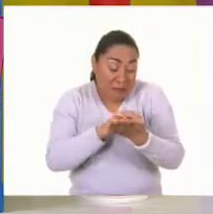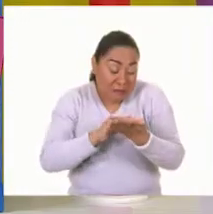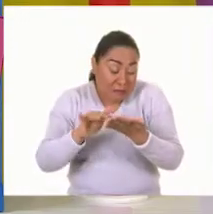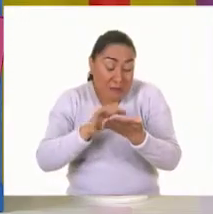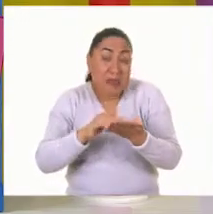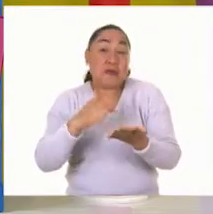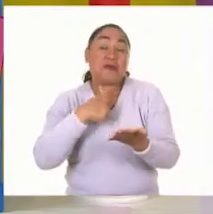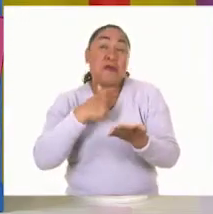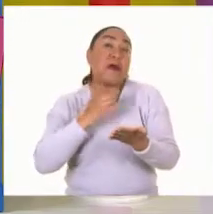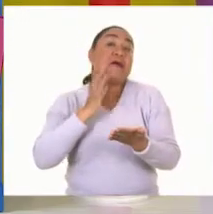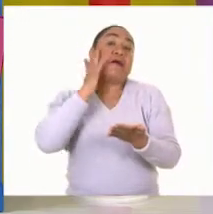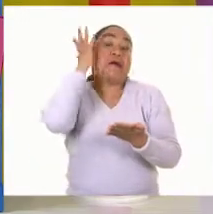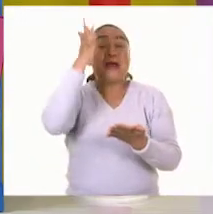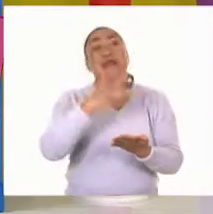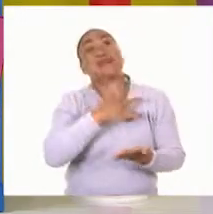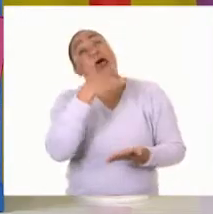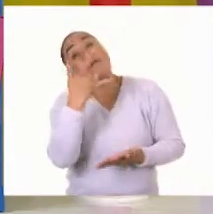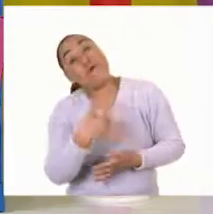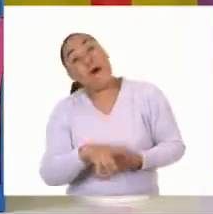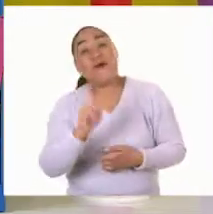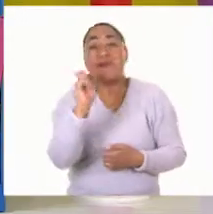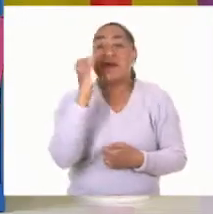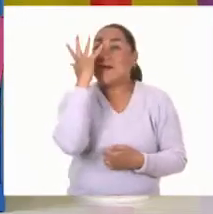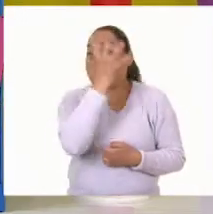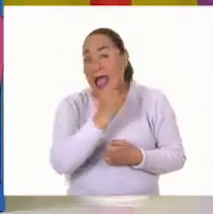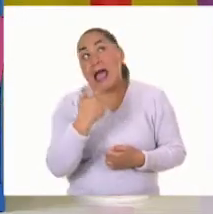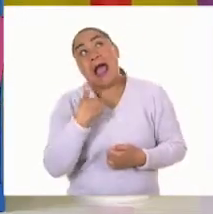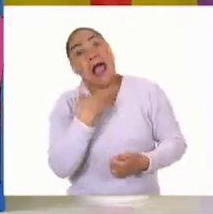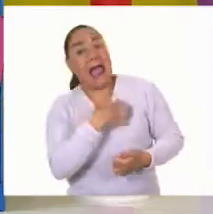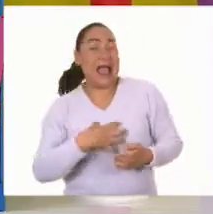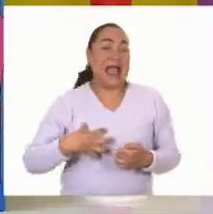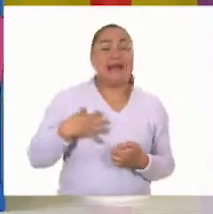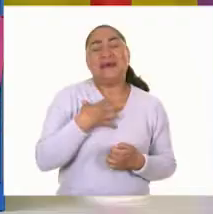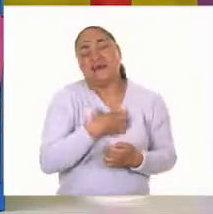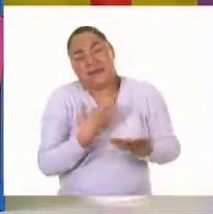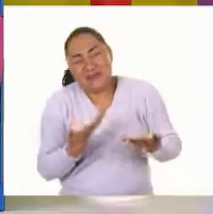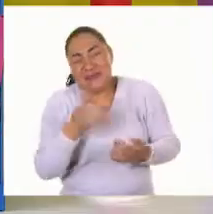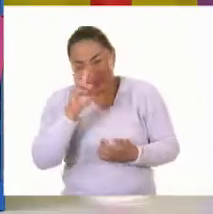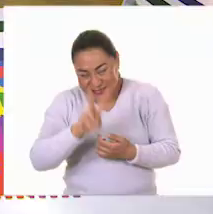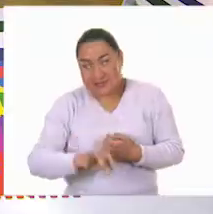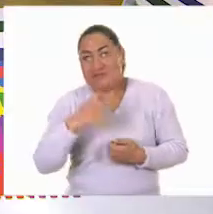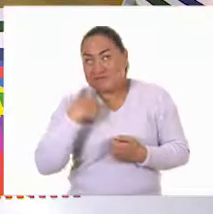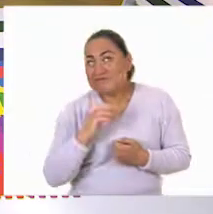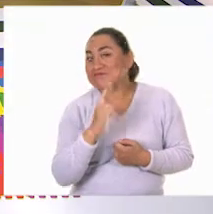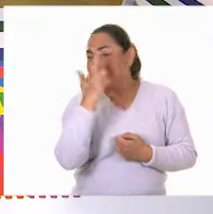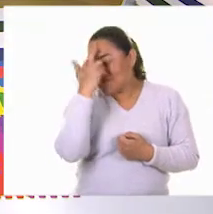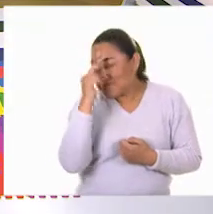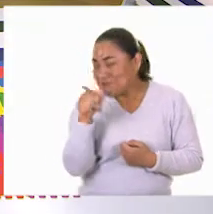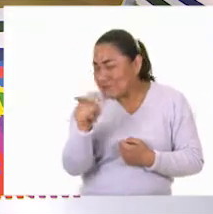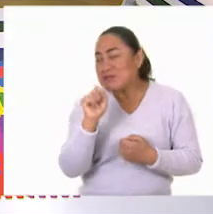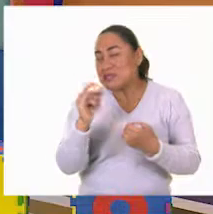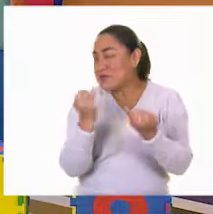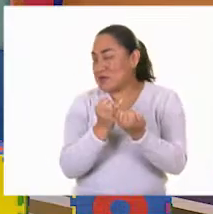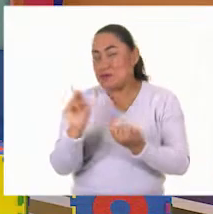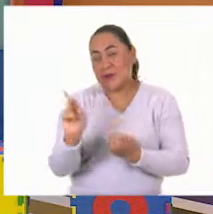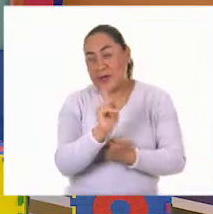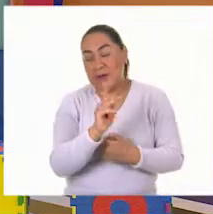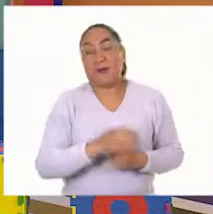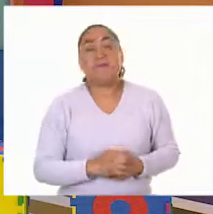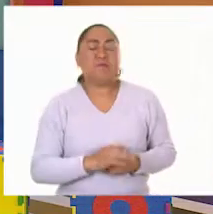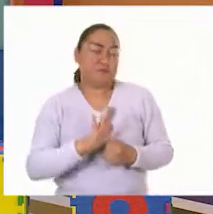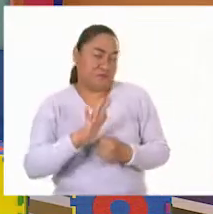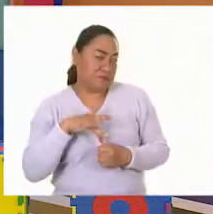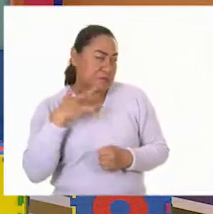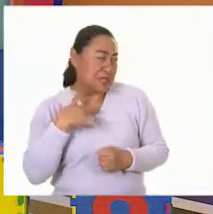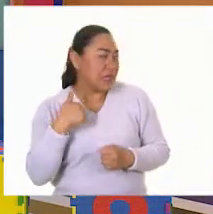una niña muy bonita. Entonces, yo me ilusioné mucho, por supuesto. Este, sí, sí, sí recuerdo ese. Muy bien, yo estoy seguro que si tú le